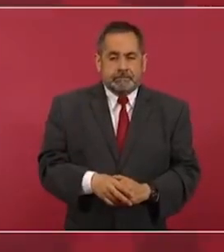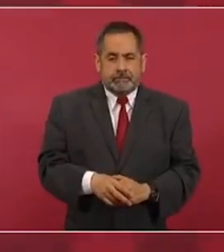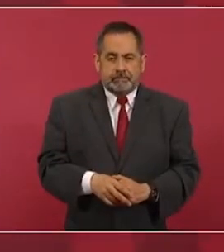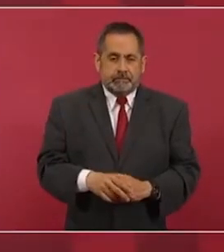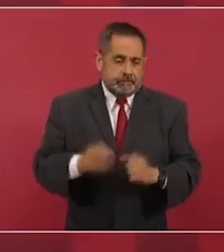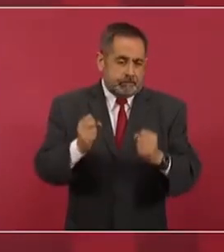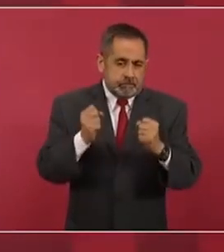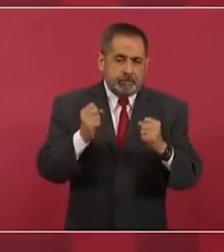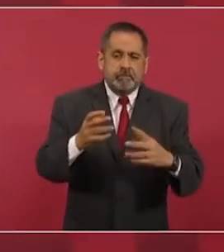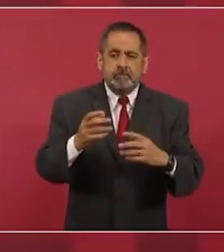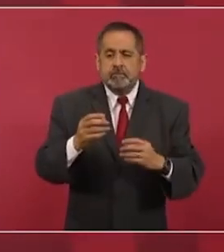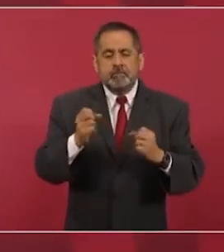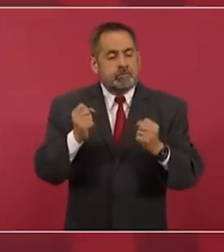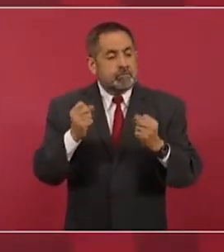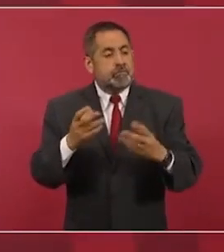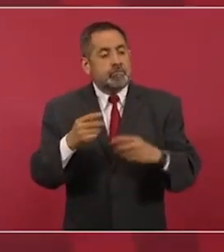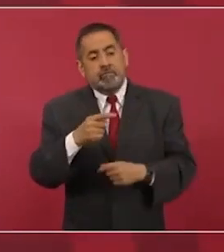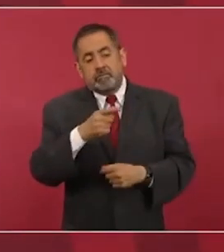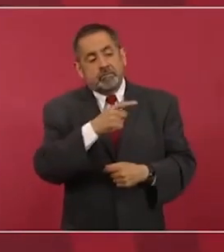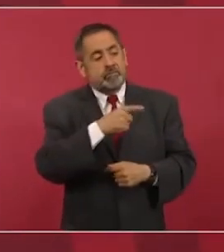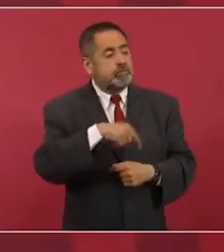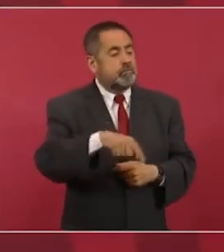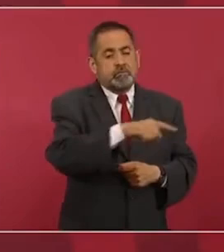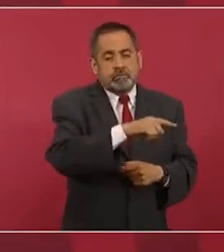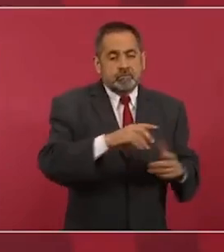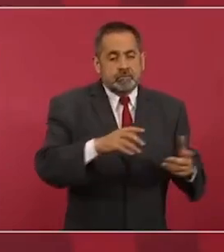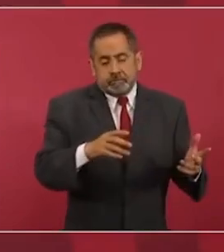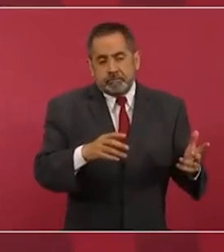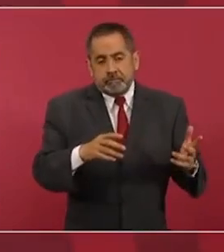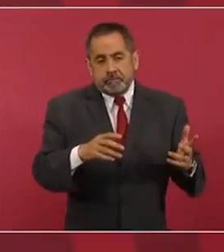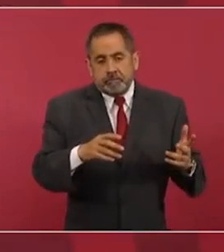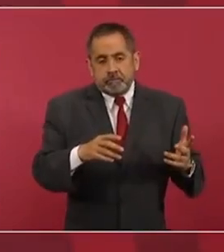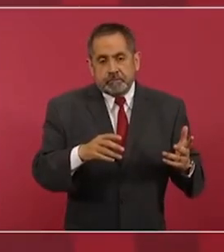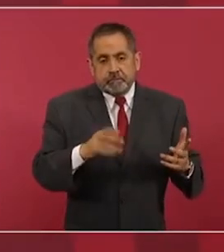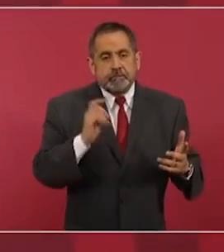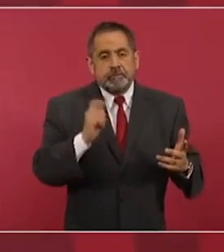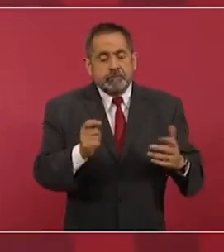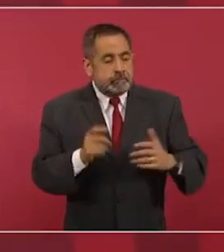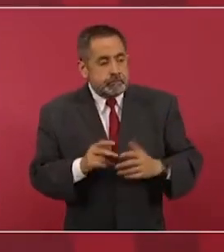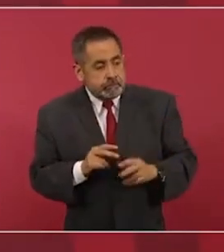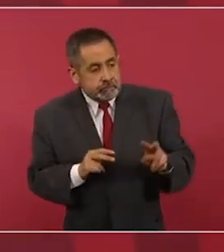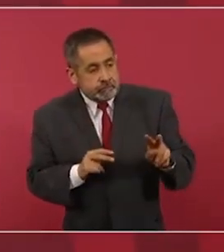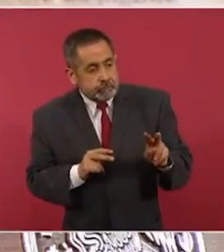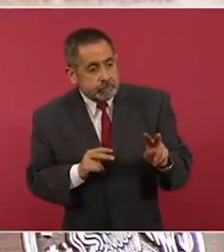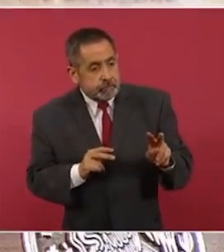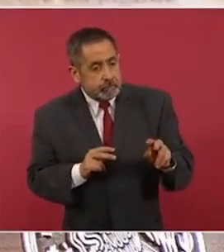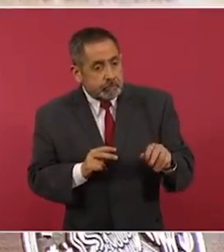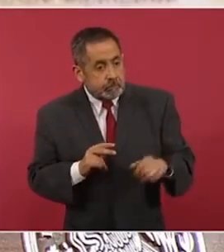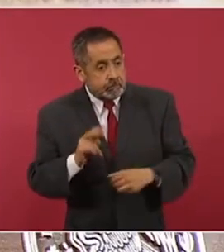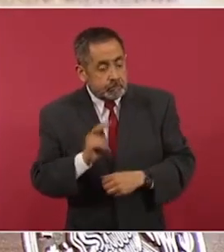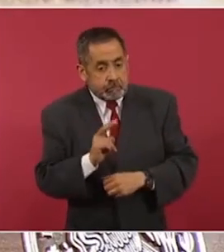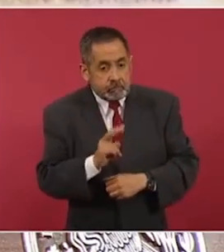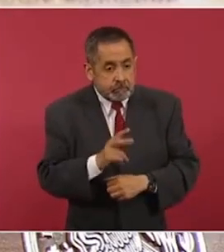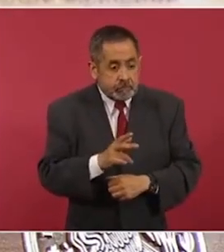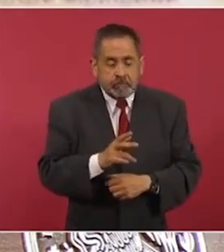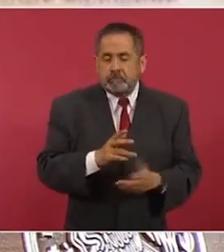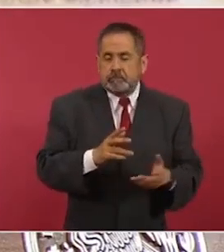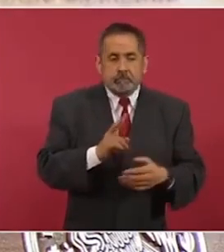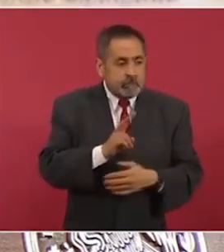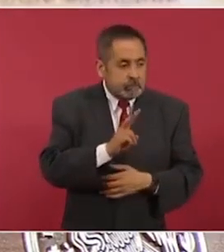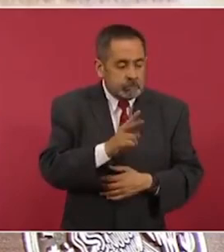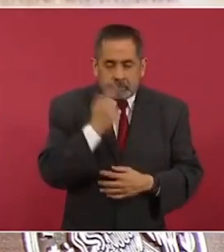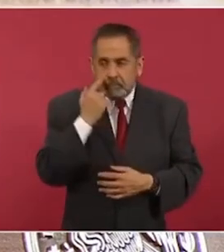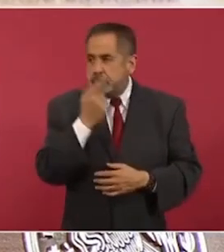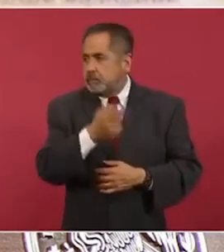muchos se dejan llevar